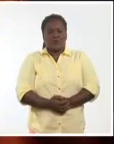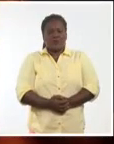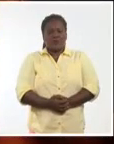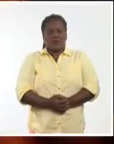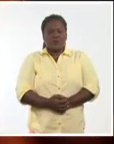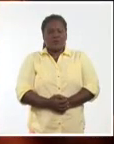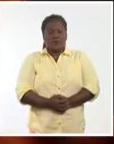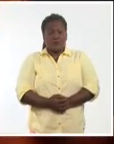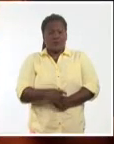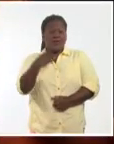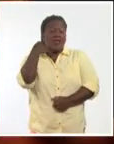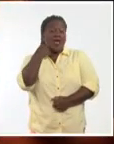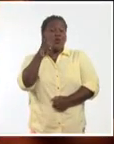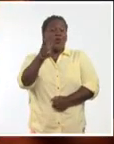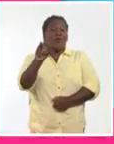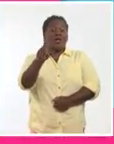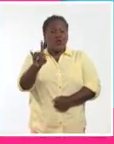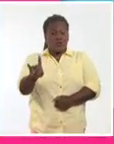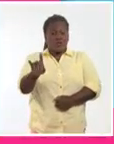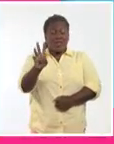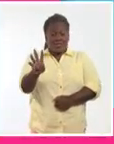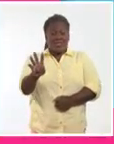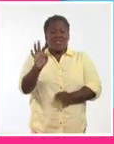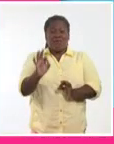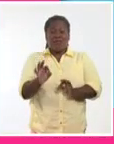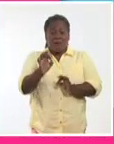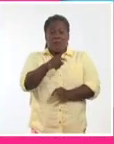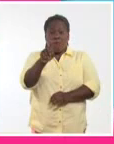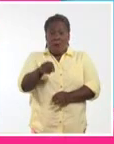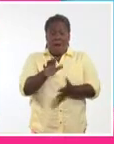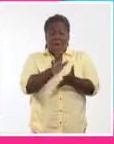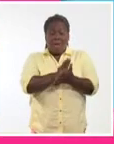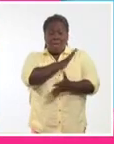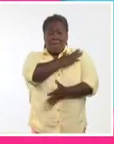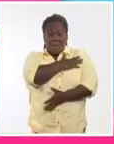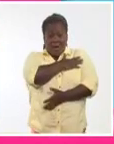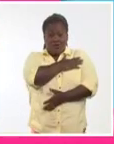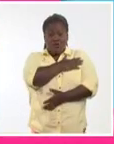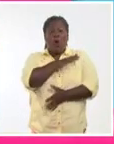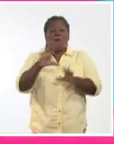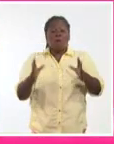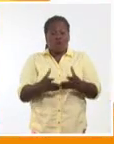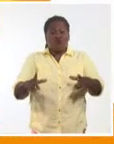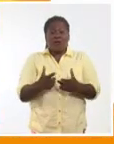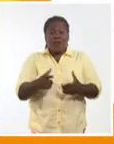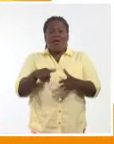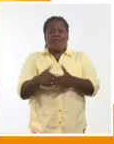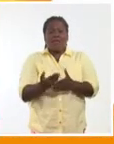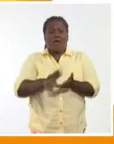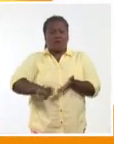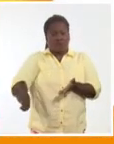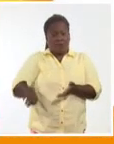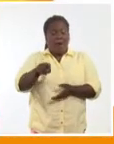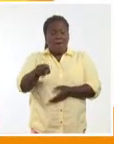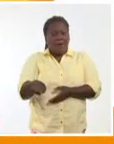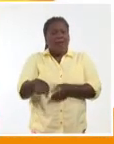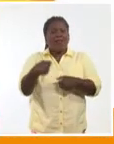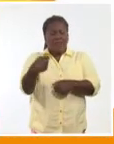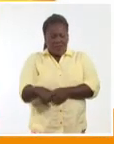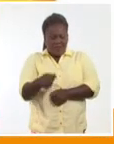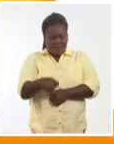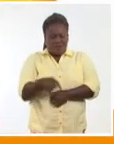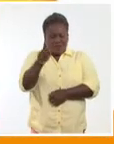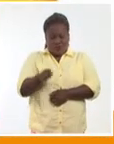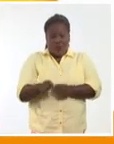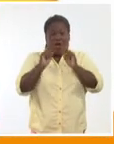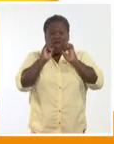Desde el 2014, cada primero de marzo, el mundo celebra el Día de la Cero Discriminación con el objetivo de reivindicar el derecho de todas las personas